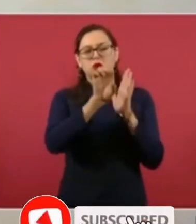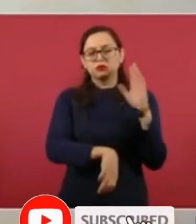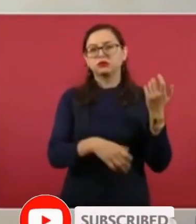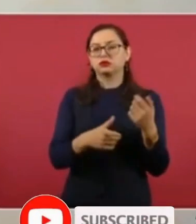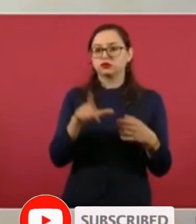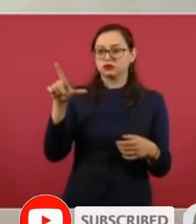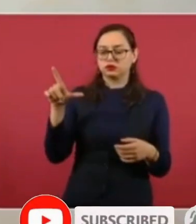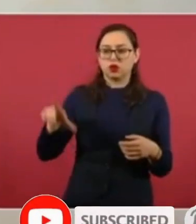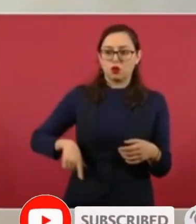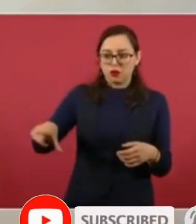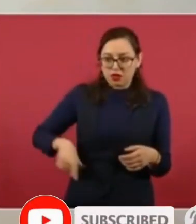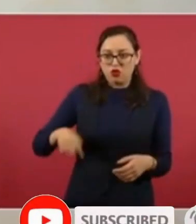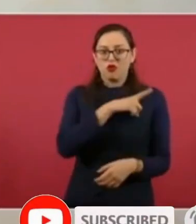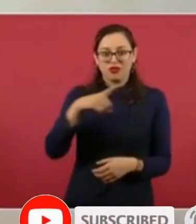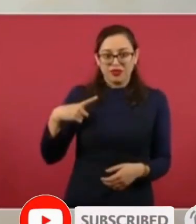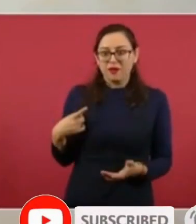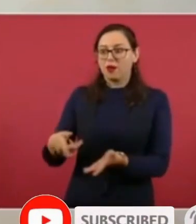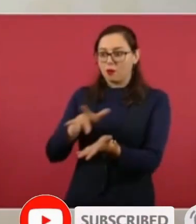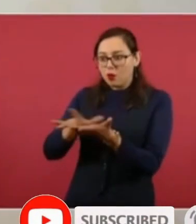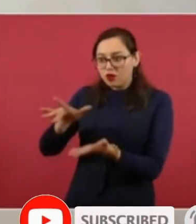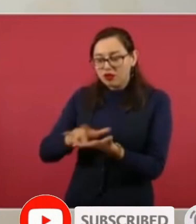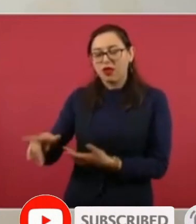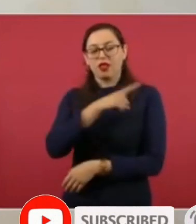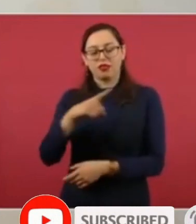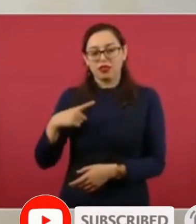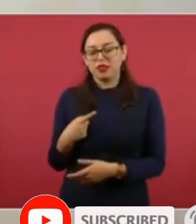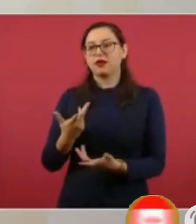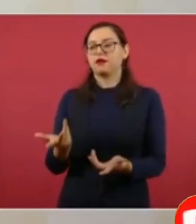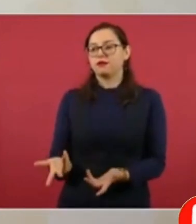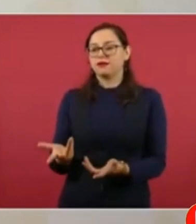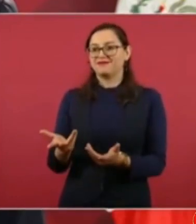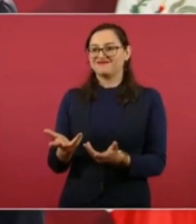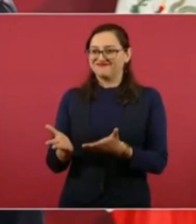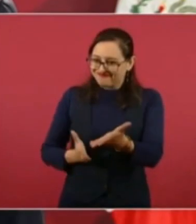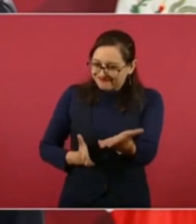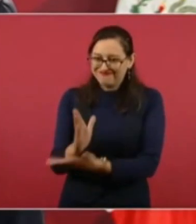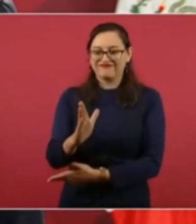de manera directa en el desarrollo